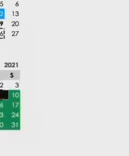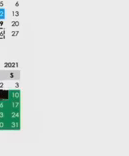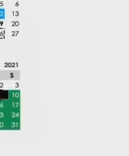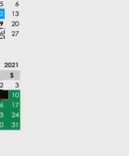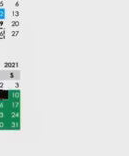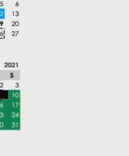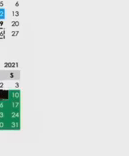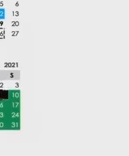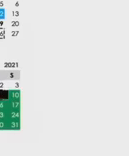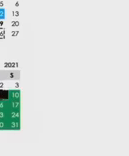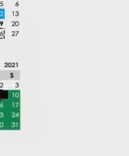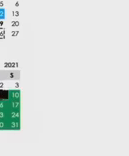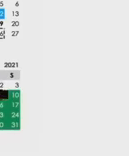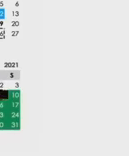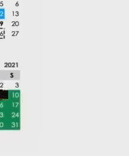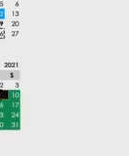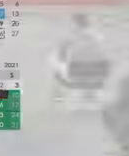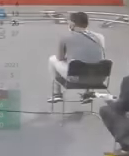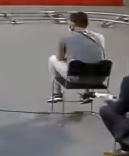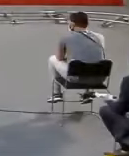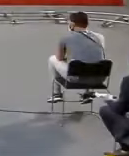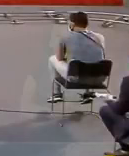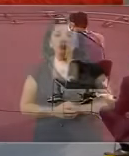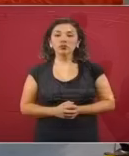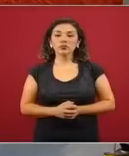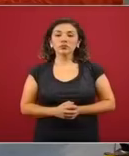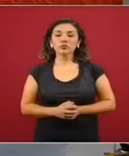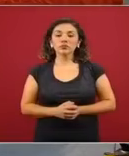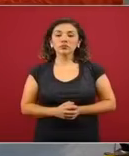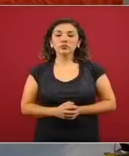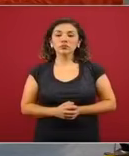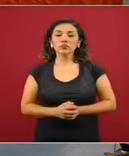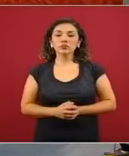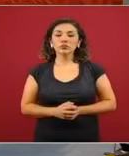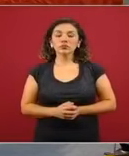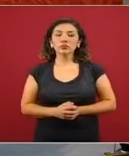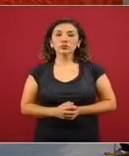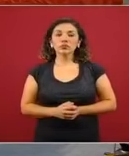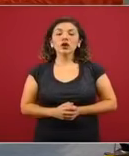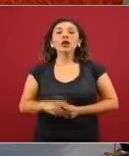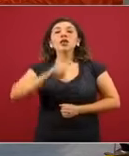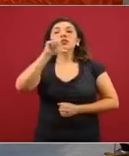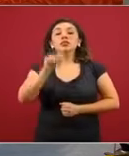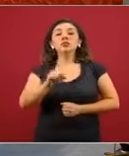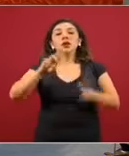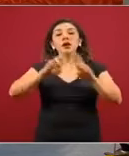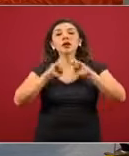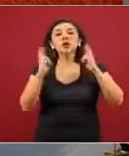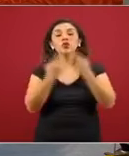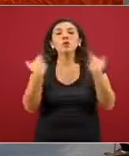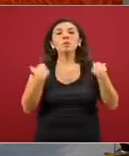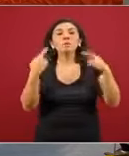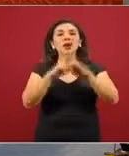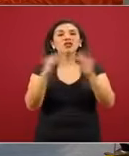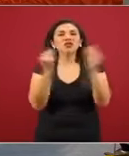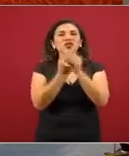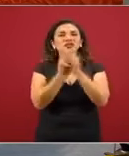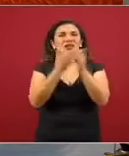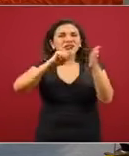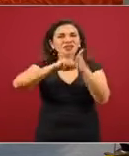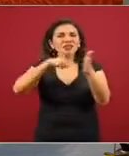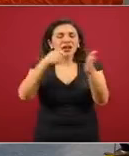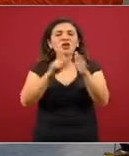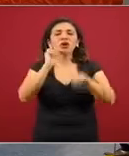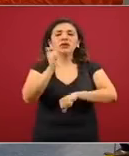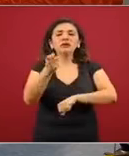del 5 al 9, y tenemos consejo técnico escolar el día 12 de abril, de manera que se